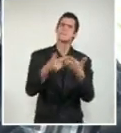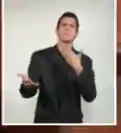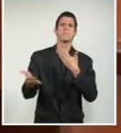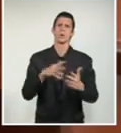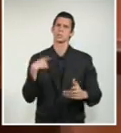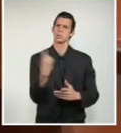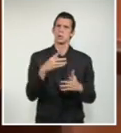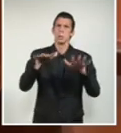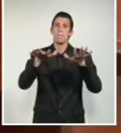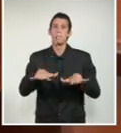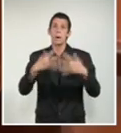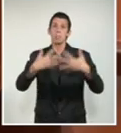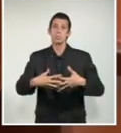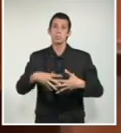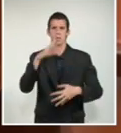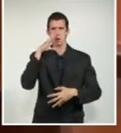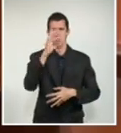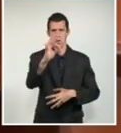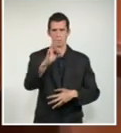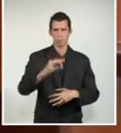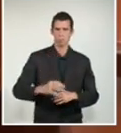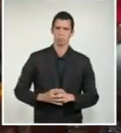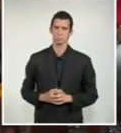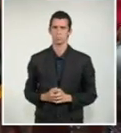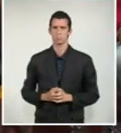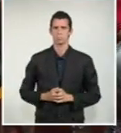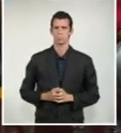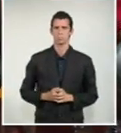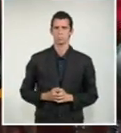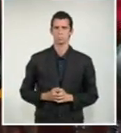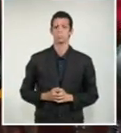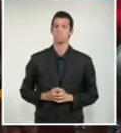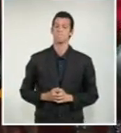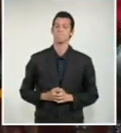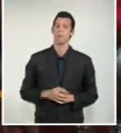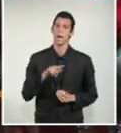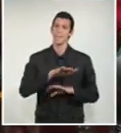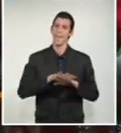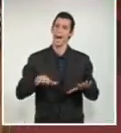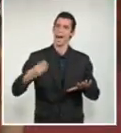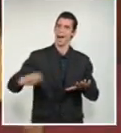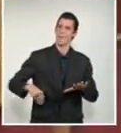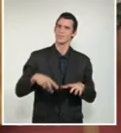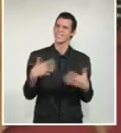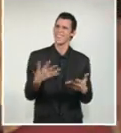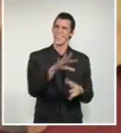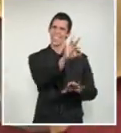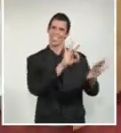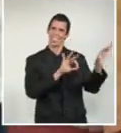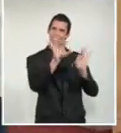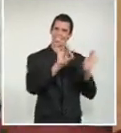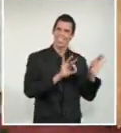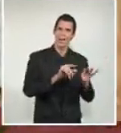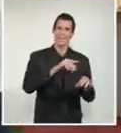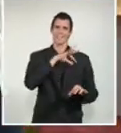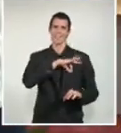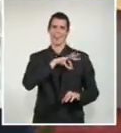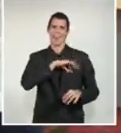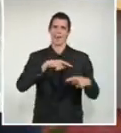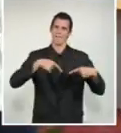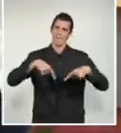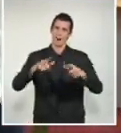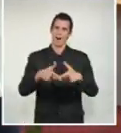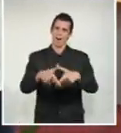nuestros campos. En el evento se eligieron los 36 delegados al Congreso y se ratificó a Roberto Medrano Ledesma como presidente